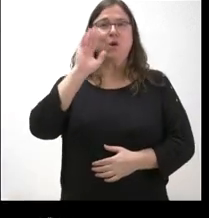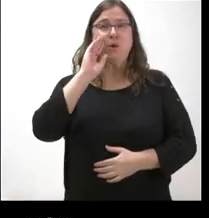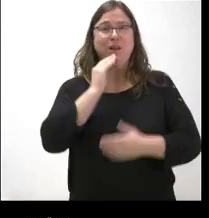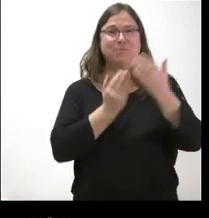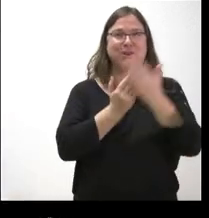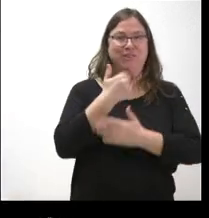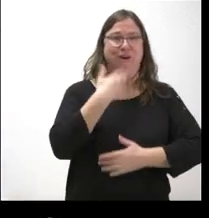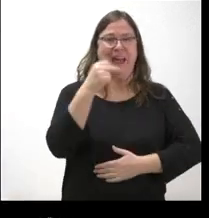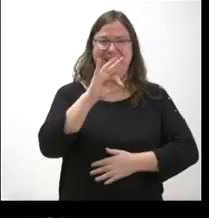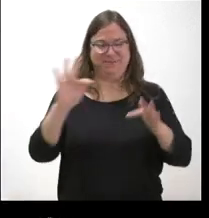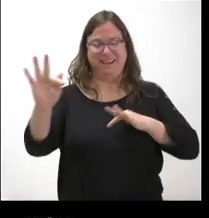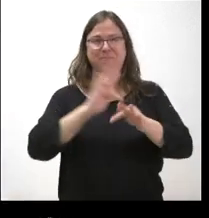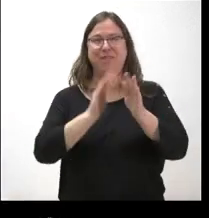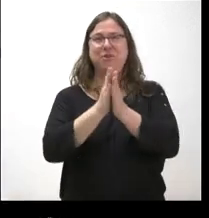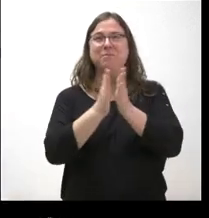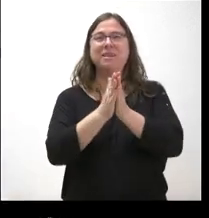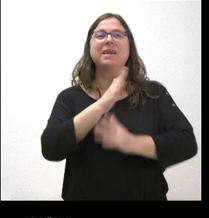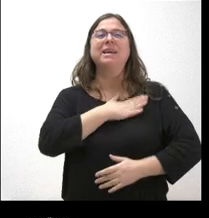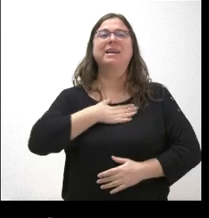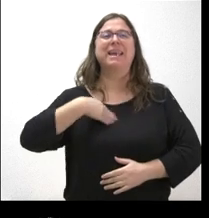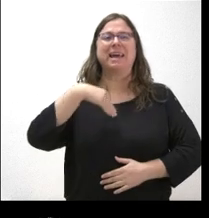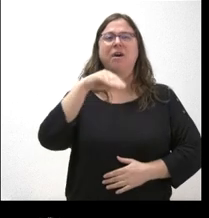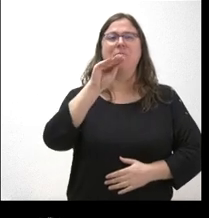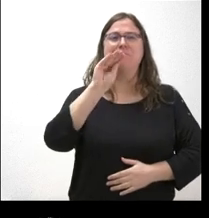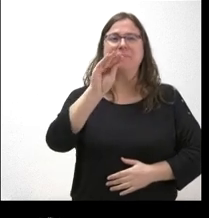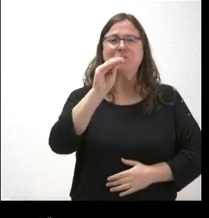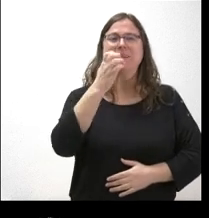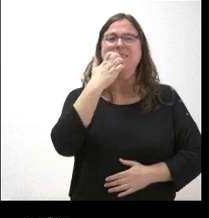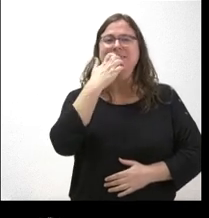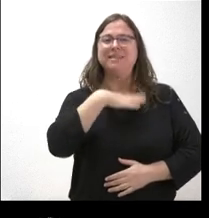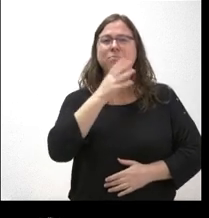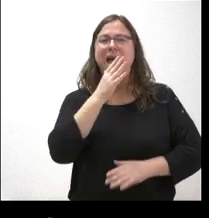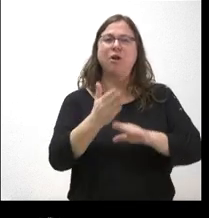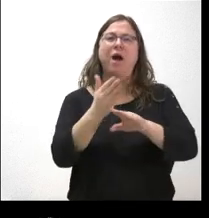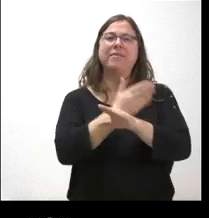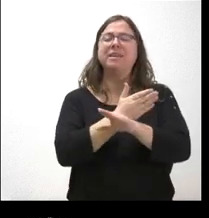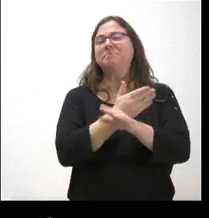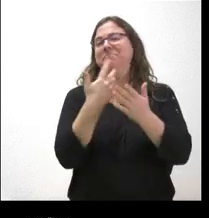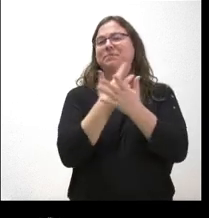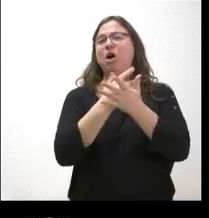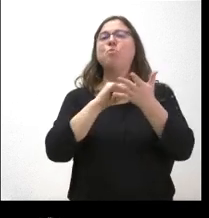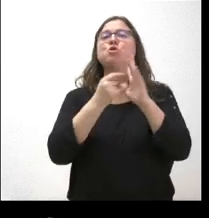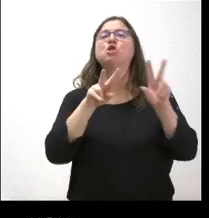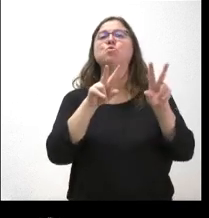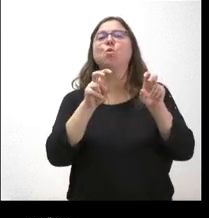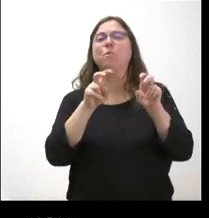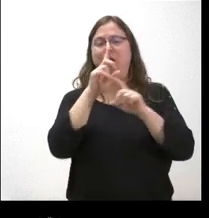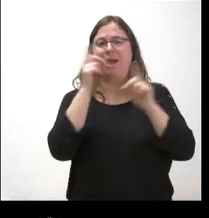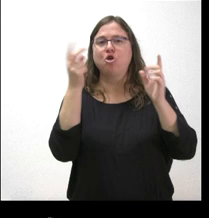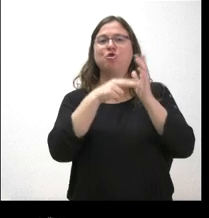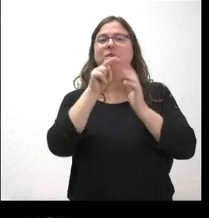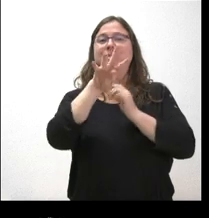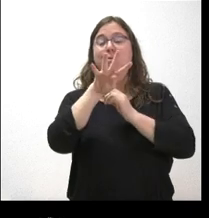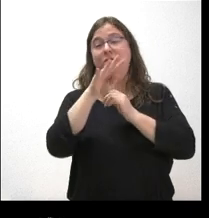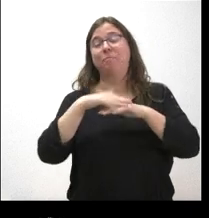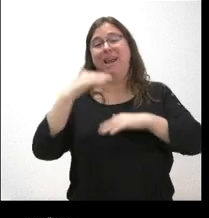cambiado Yo quería preguntar por si nos puede adelantar algún nuevo proyecto previsto para este 2024 en Soria aparte